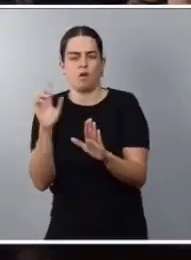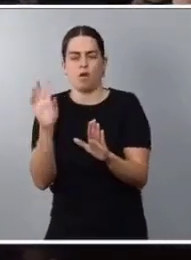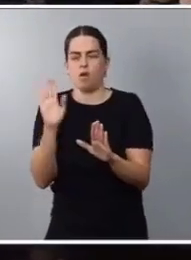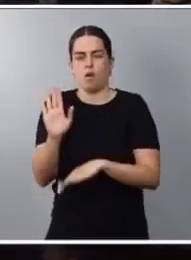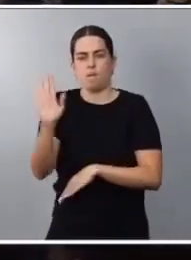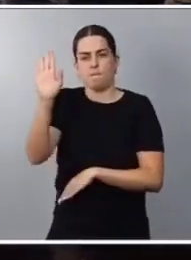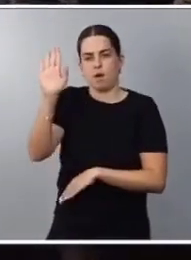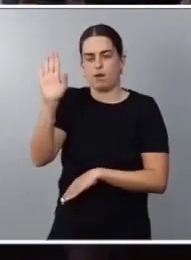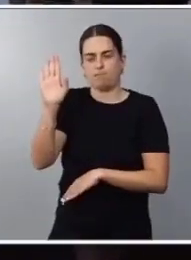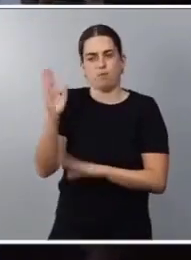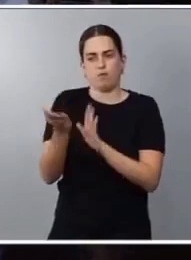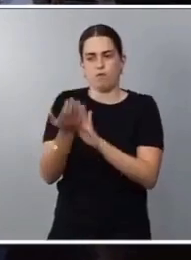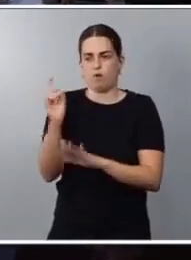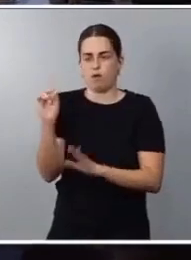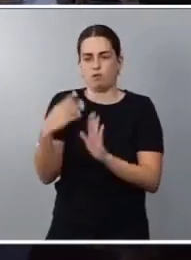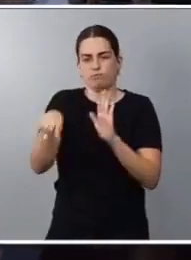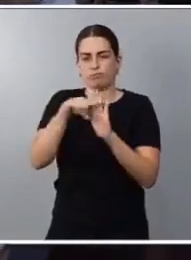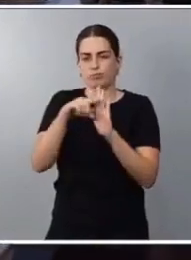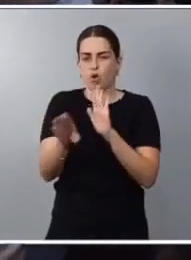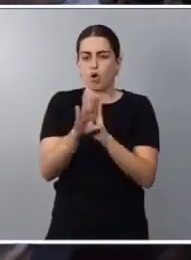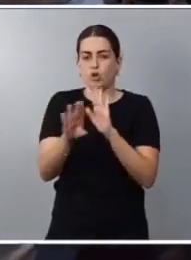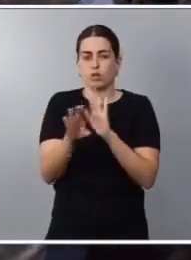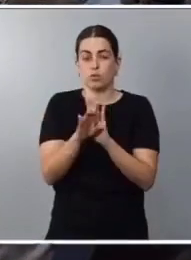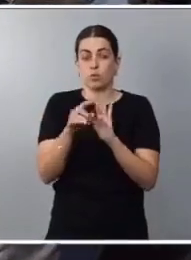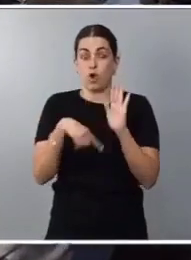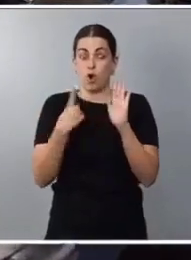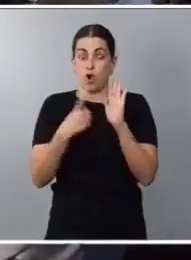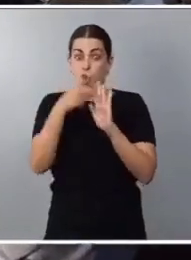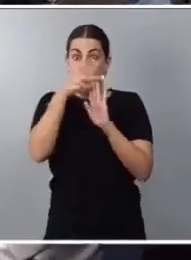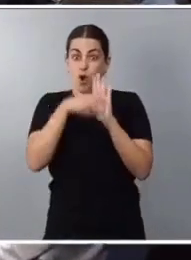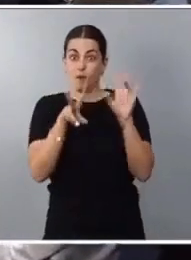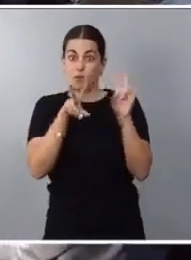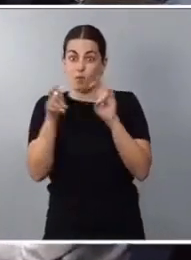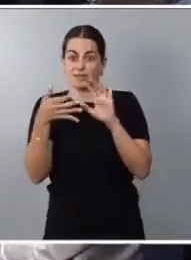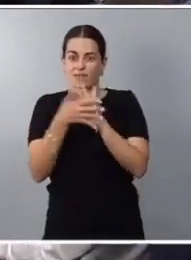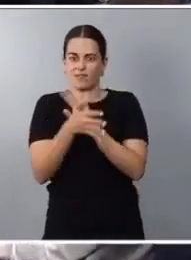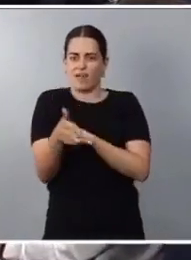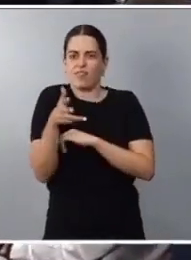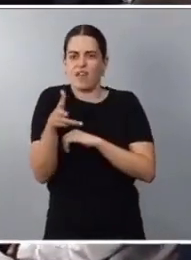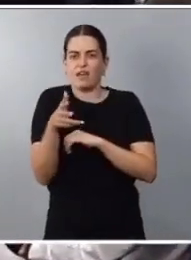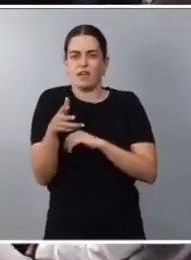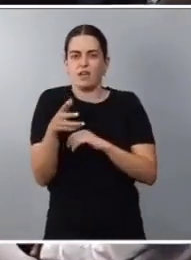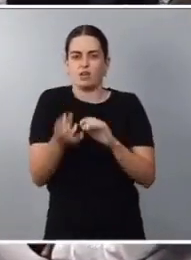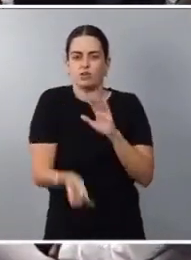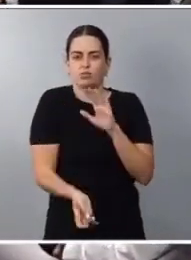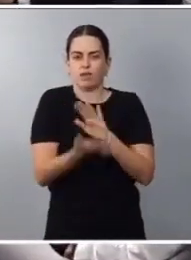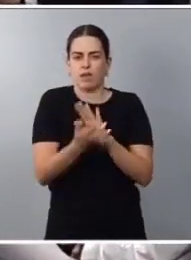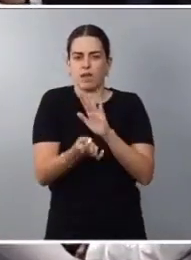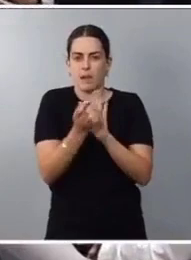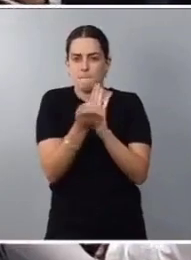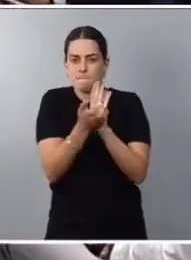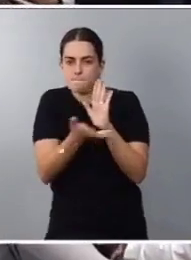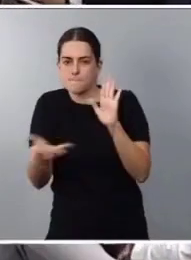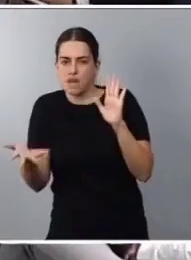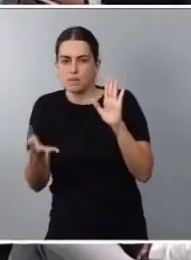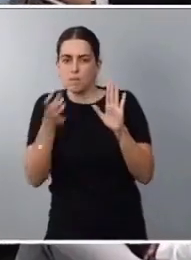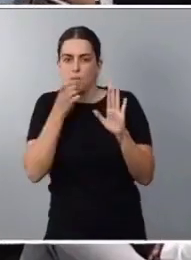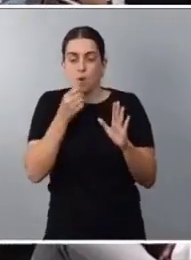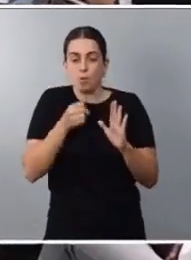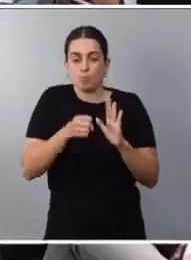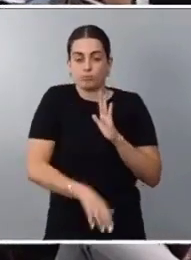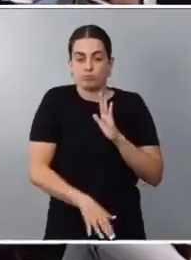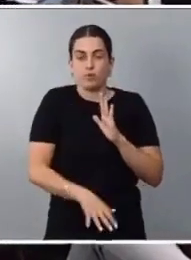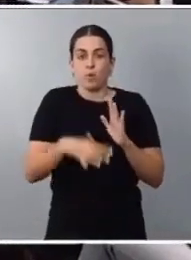Esta es una norma que amplía derechos, por una parte, acaba con los obstáculos para ejercer el derecho a la interrupción voluntaria del